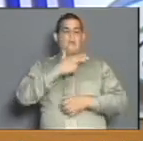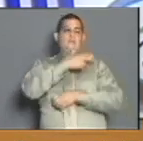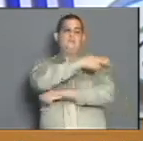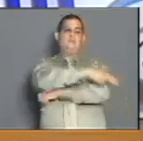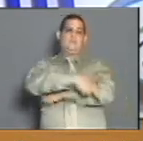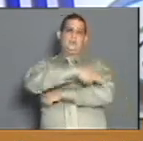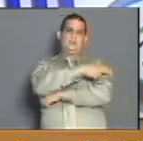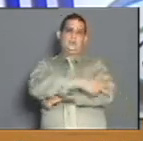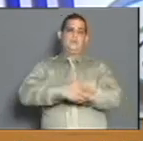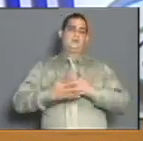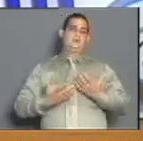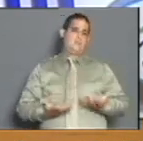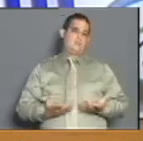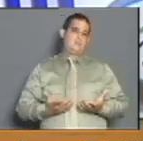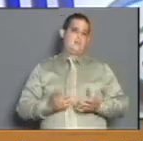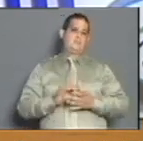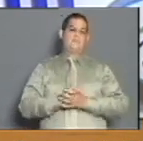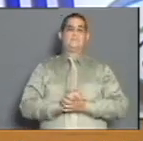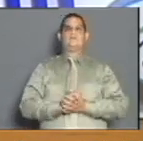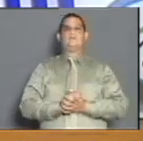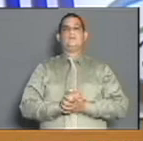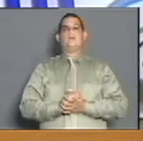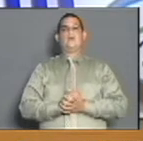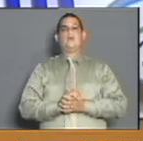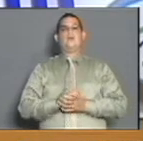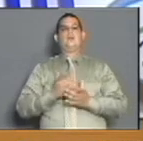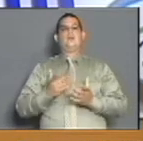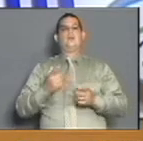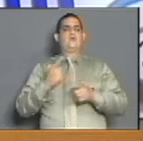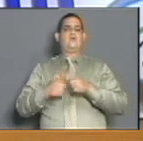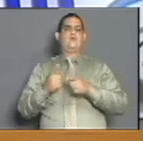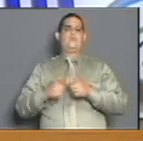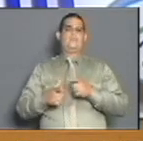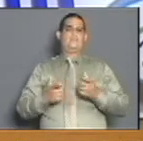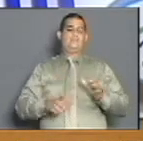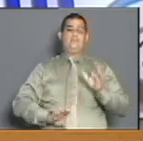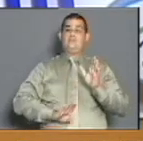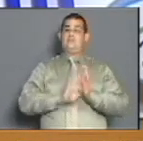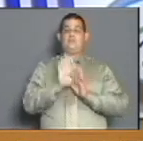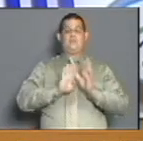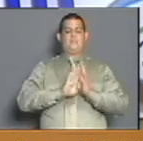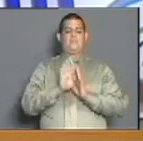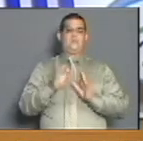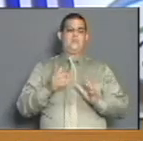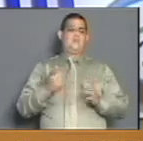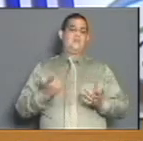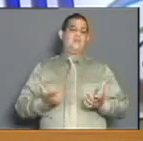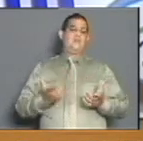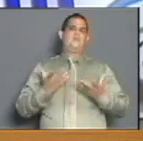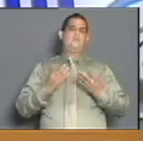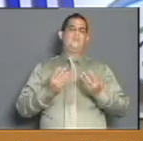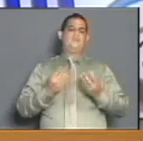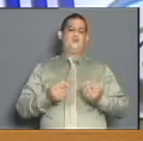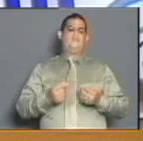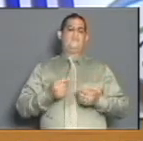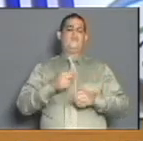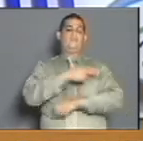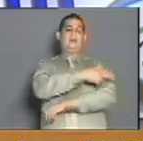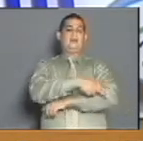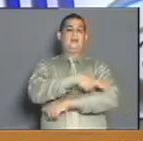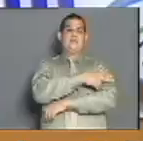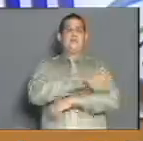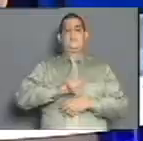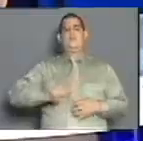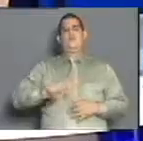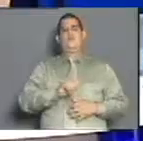Rusia están en incremento con la mortalidad hoy por hoy. Rusia. España también tiene la igual